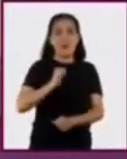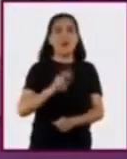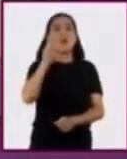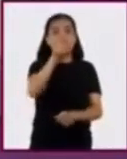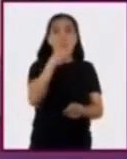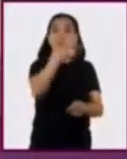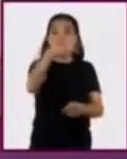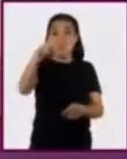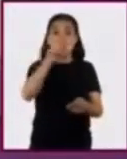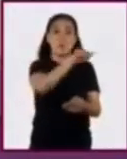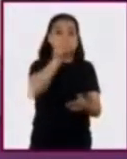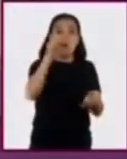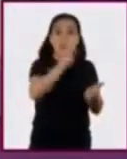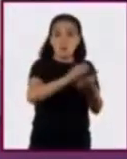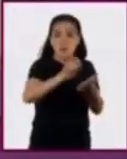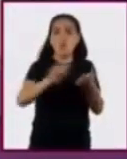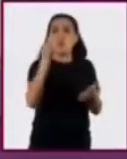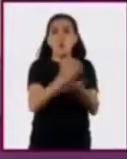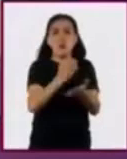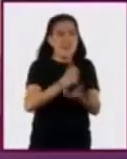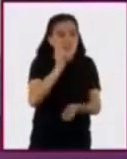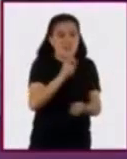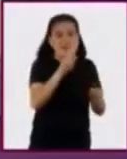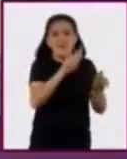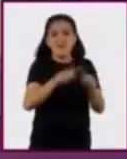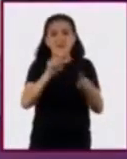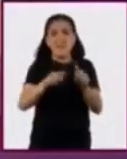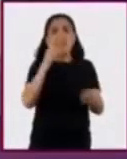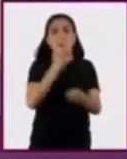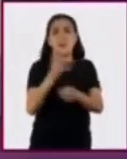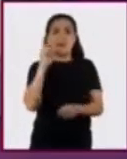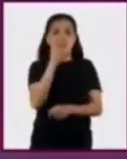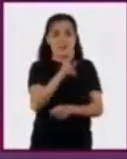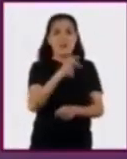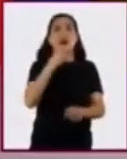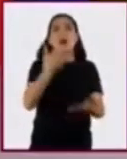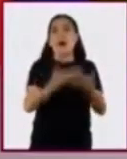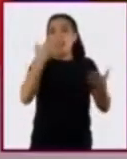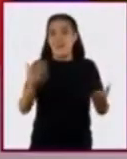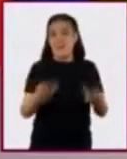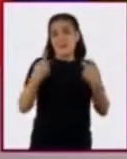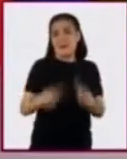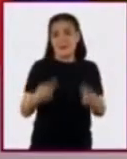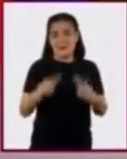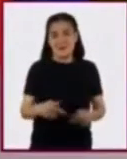anotan en su cuaderno las diferencias que encuentran con la sociedad actual.